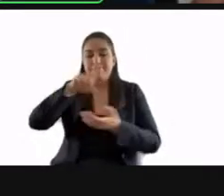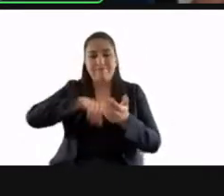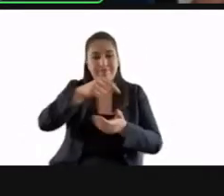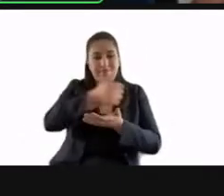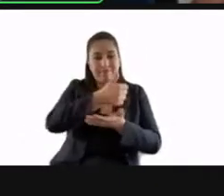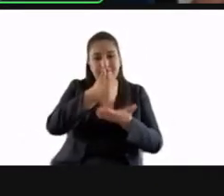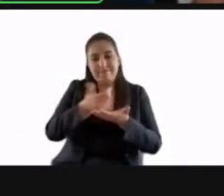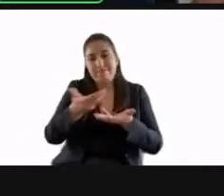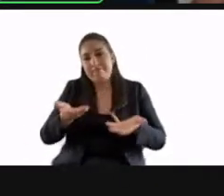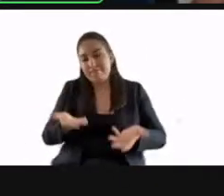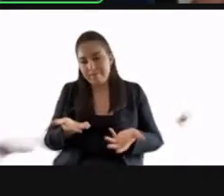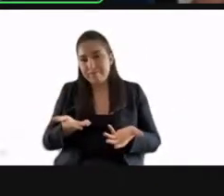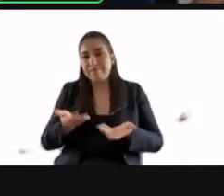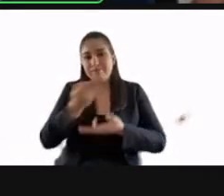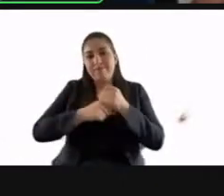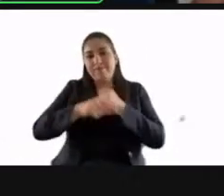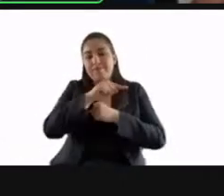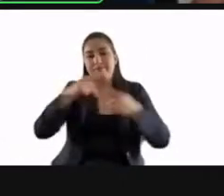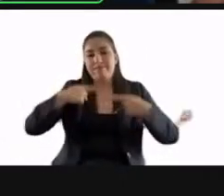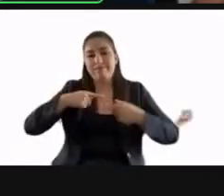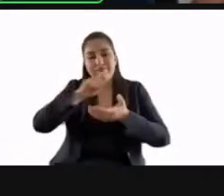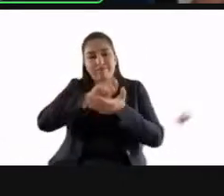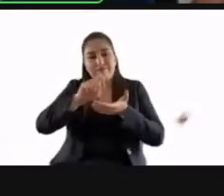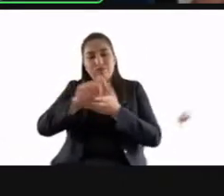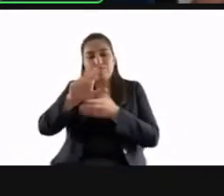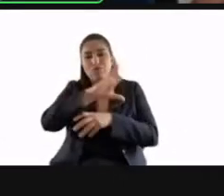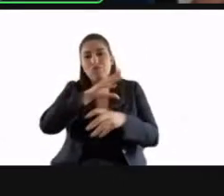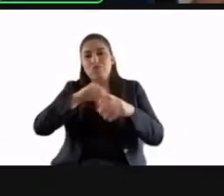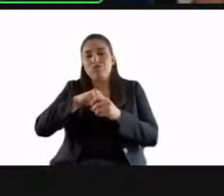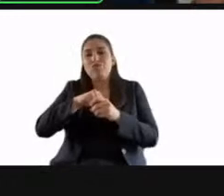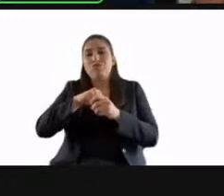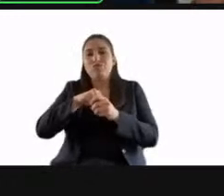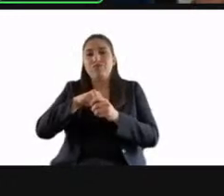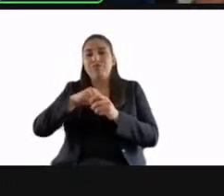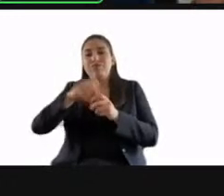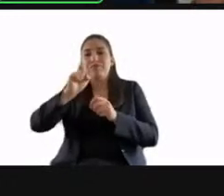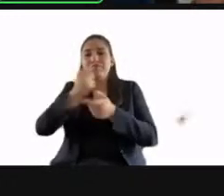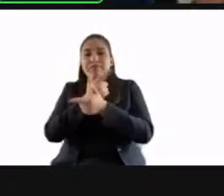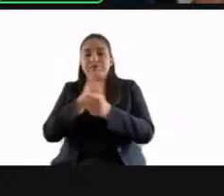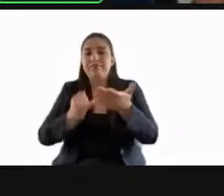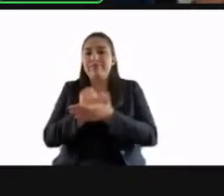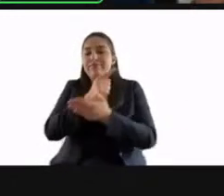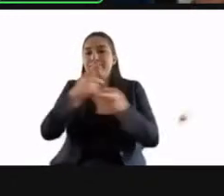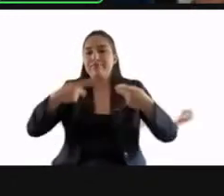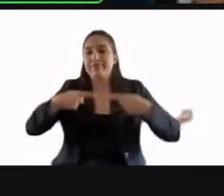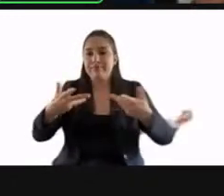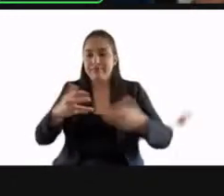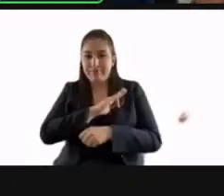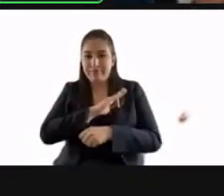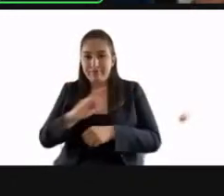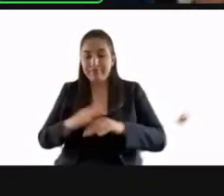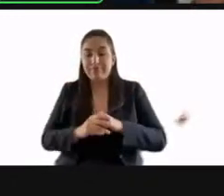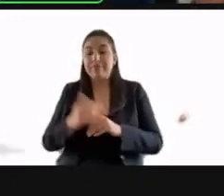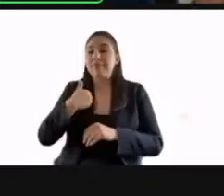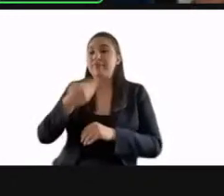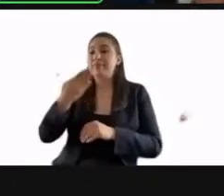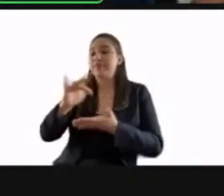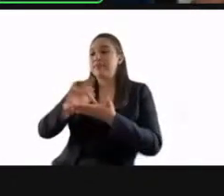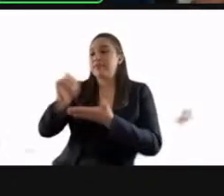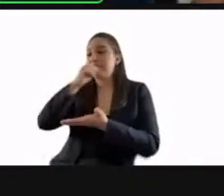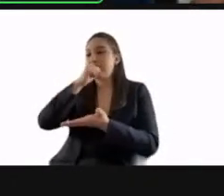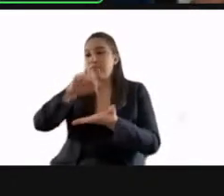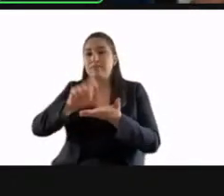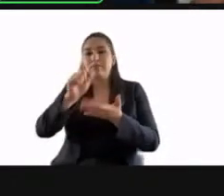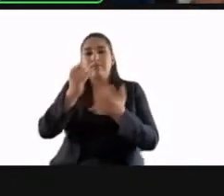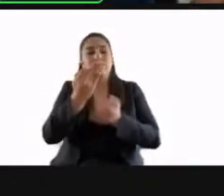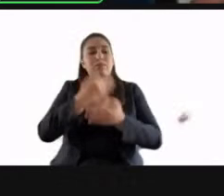que, bueno, pues son los escritores de la democracia en la ciudad de México. Entonces, agradezco a la diputada secretaria y a los diputados